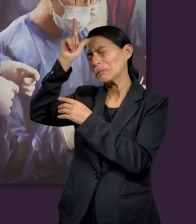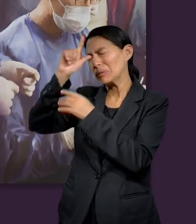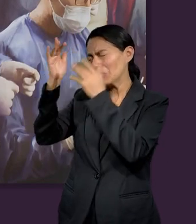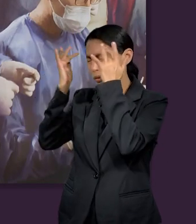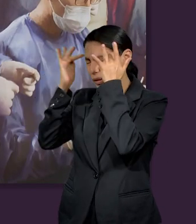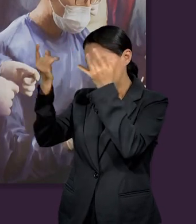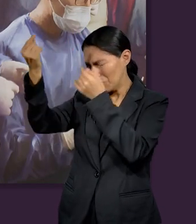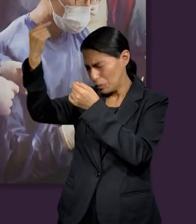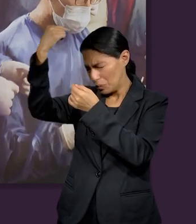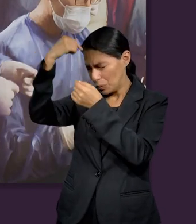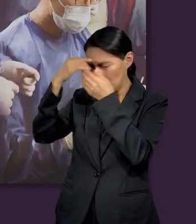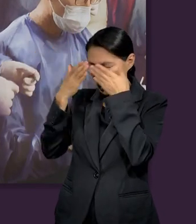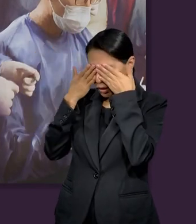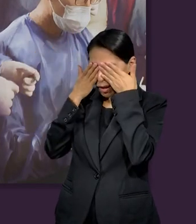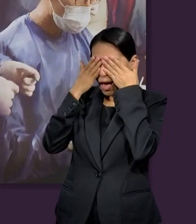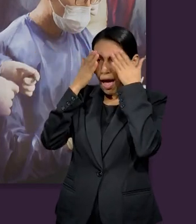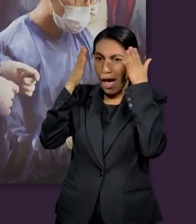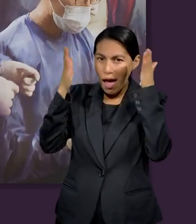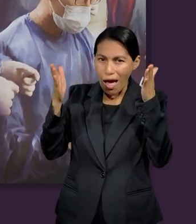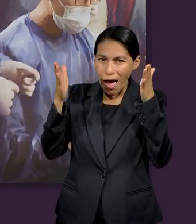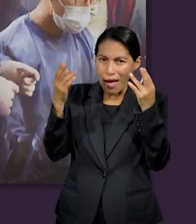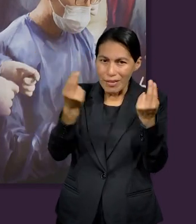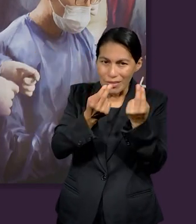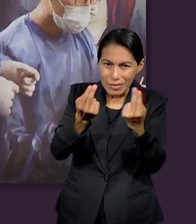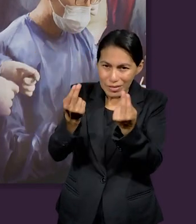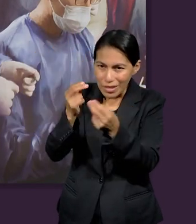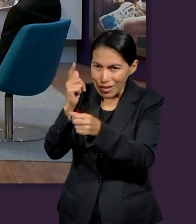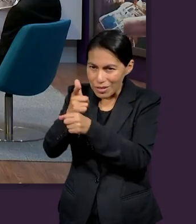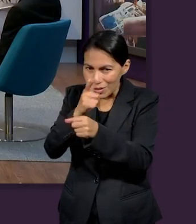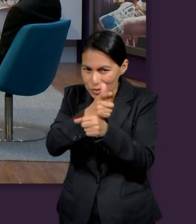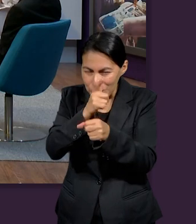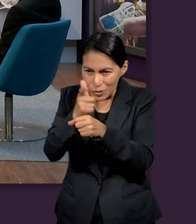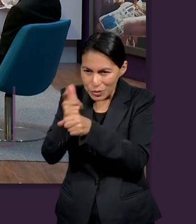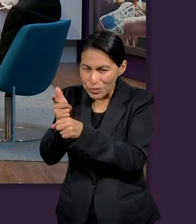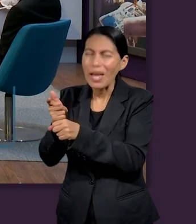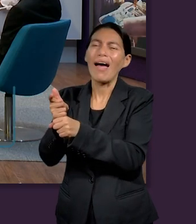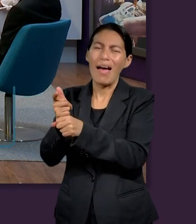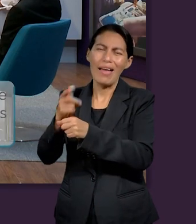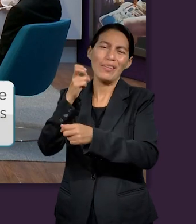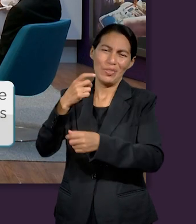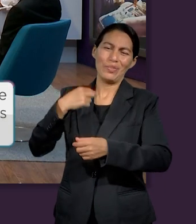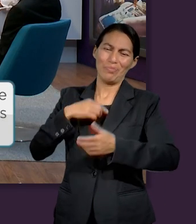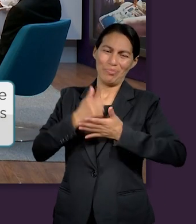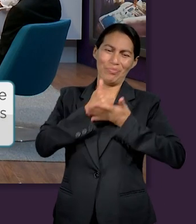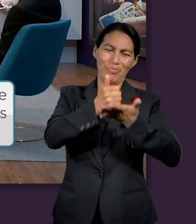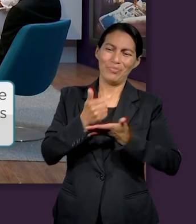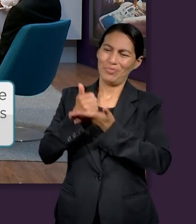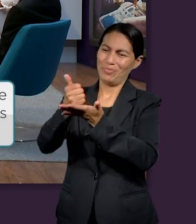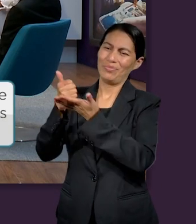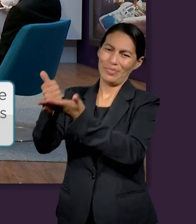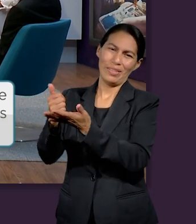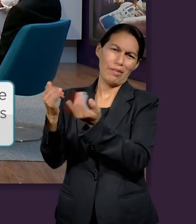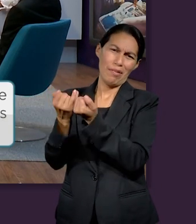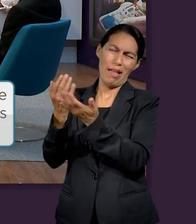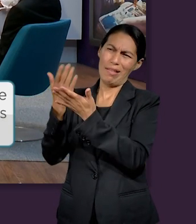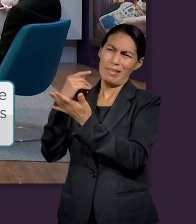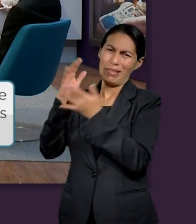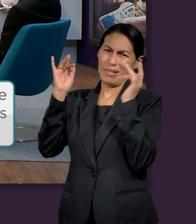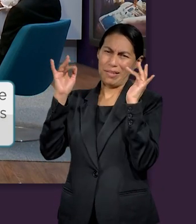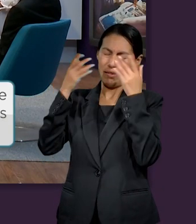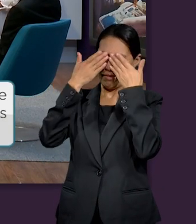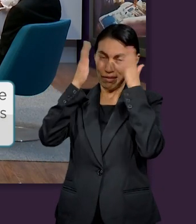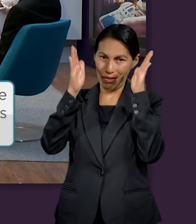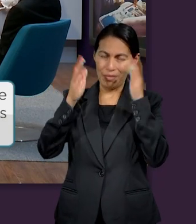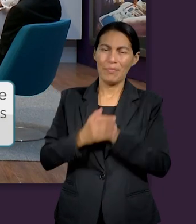pedirle al Espíritu Santo que abra nuestros ojos así como lo abrió para que pudiera ver a los ángeles que los abra para que nosotros podamos detectar